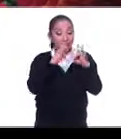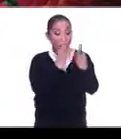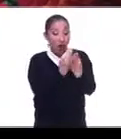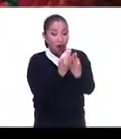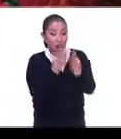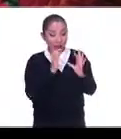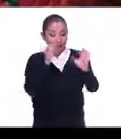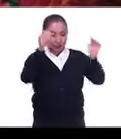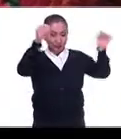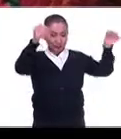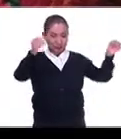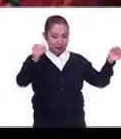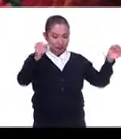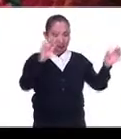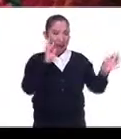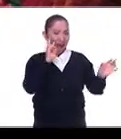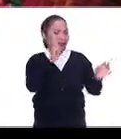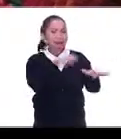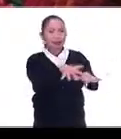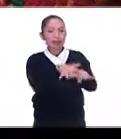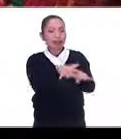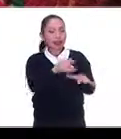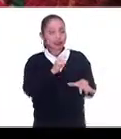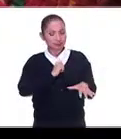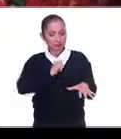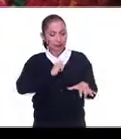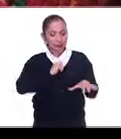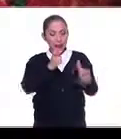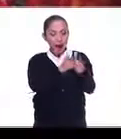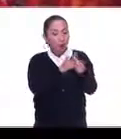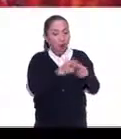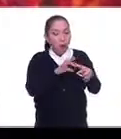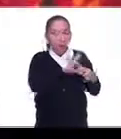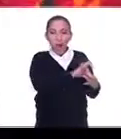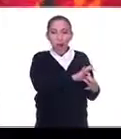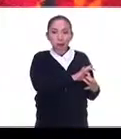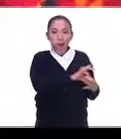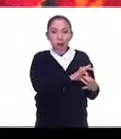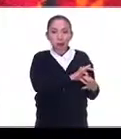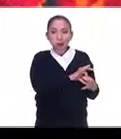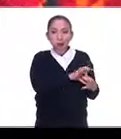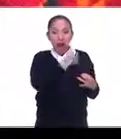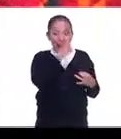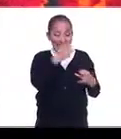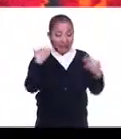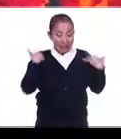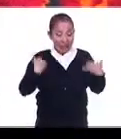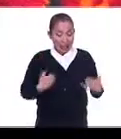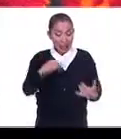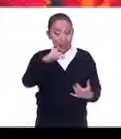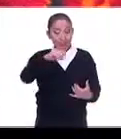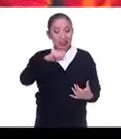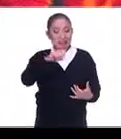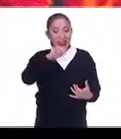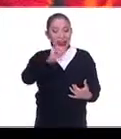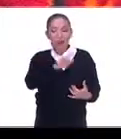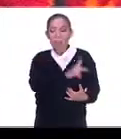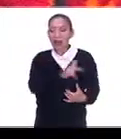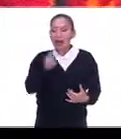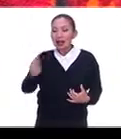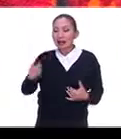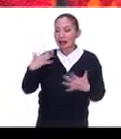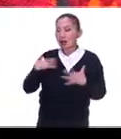coloca, ¿qué es lo que le da una identidad colectiva? Esta zona de la Mixteca se parece a